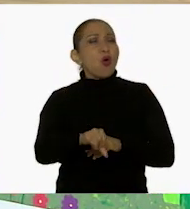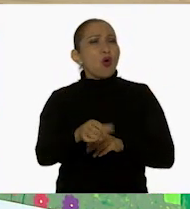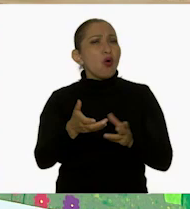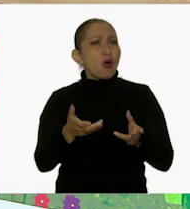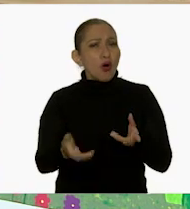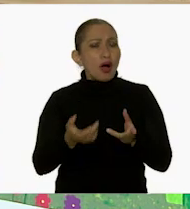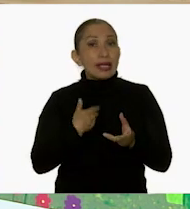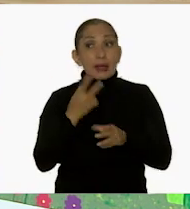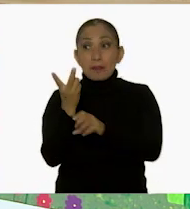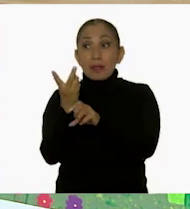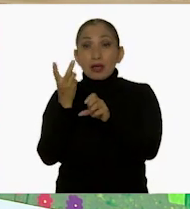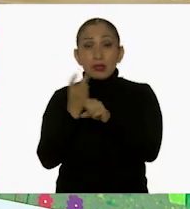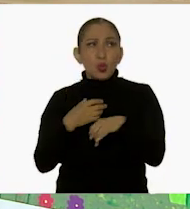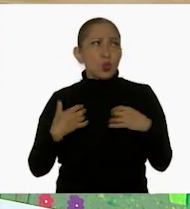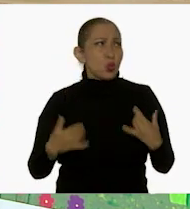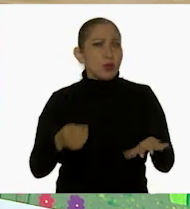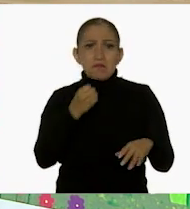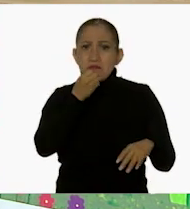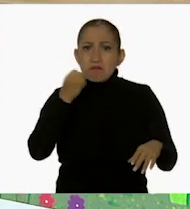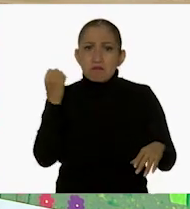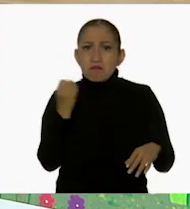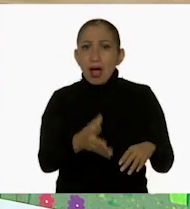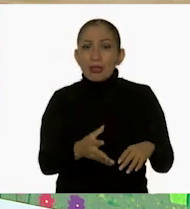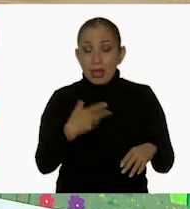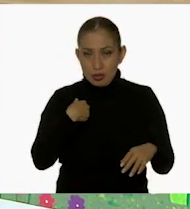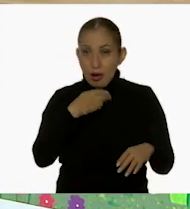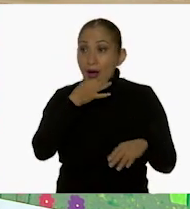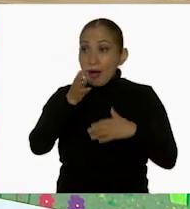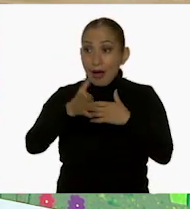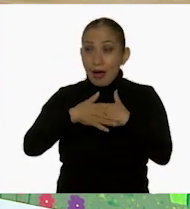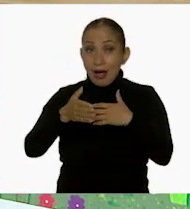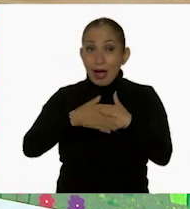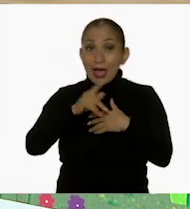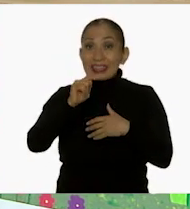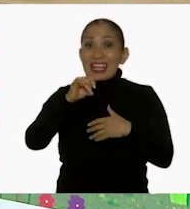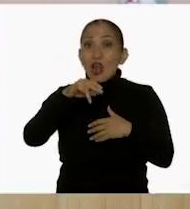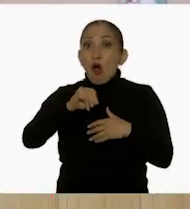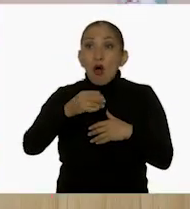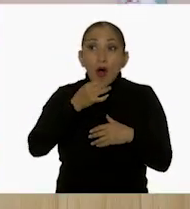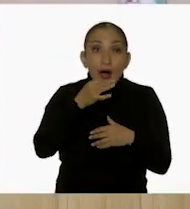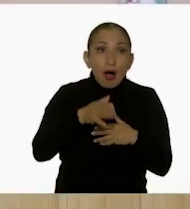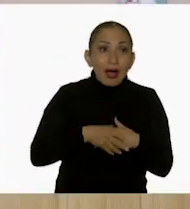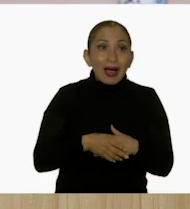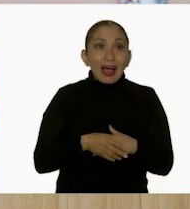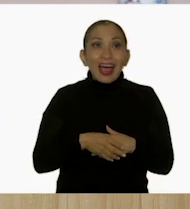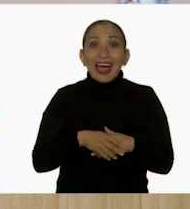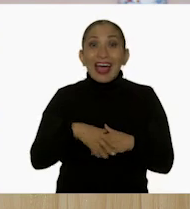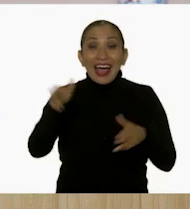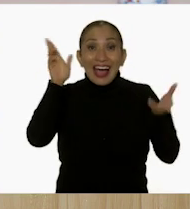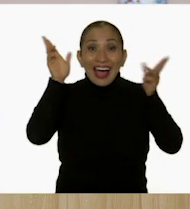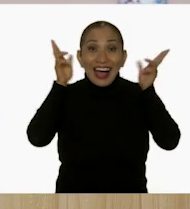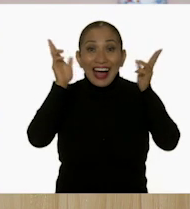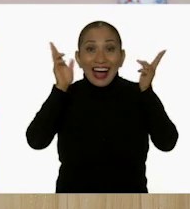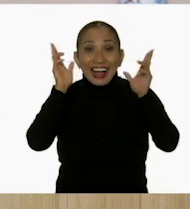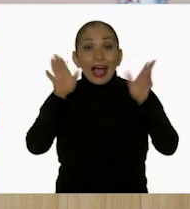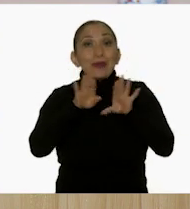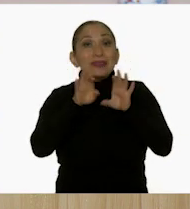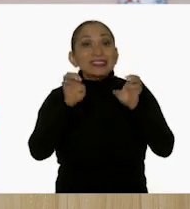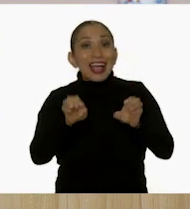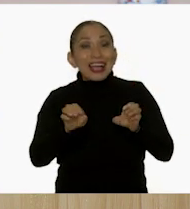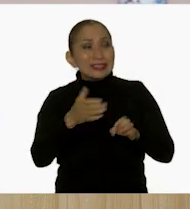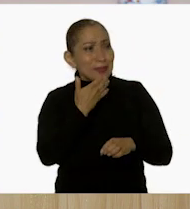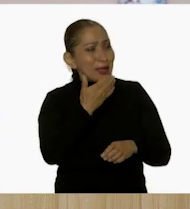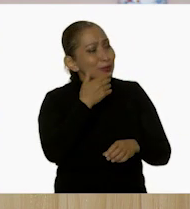tenemos un invitadazo padrísimo y lo voy a llamar Tino. ¡Tino! ¡Hola! ¡Hola Pili! ¿Cómo estás?